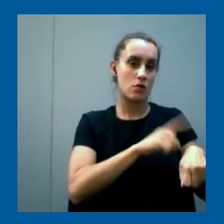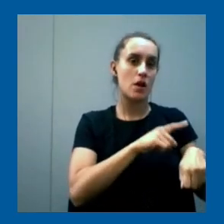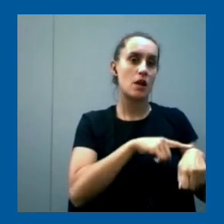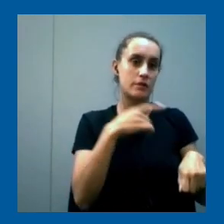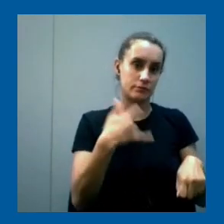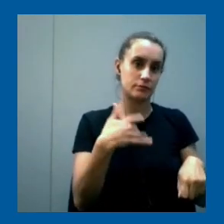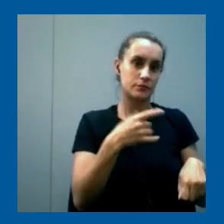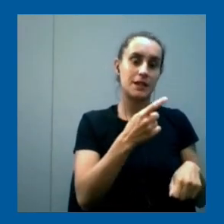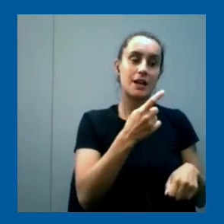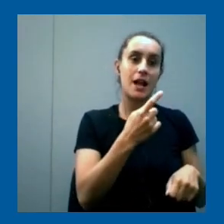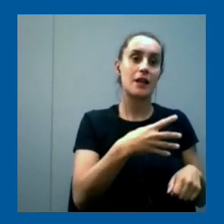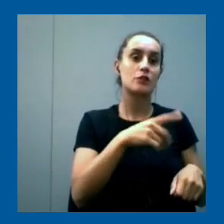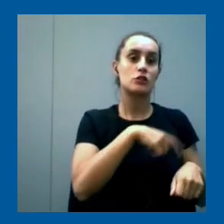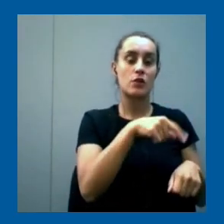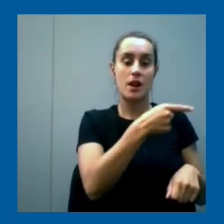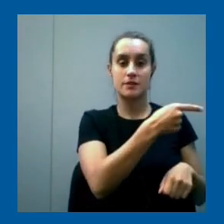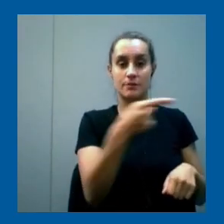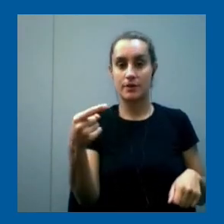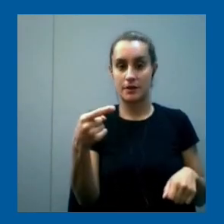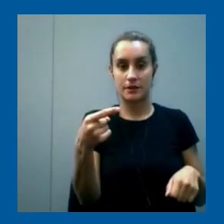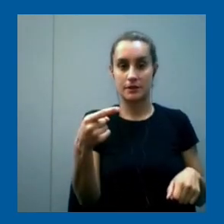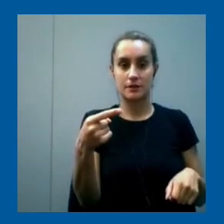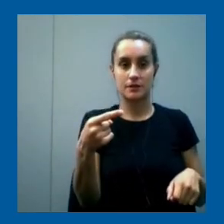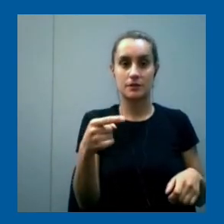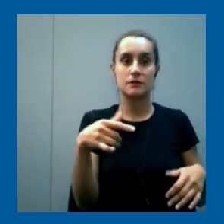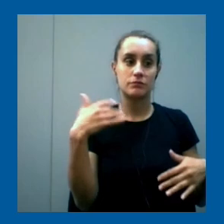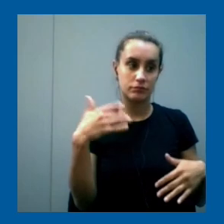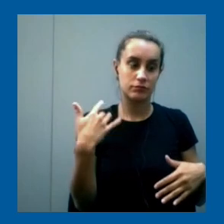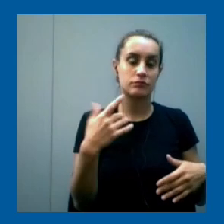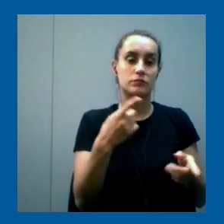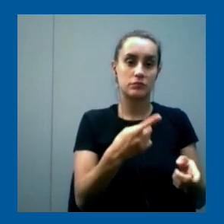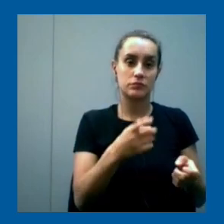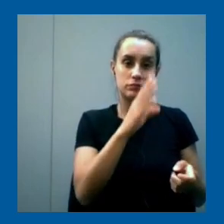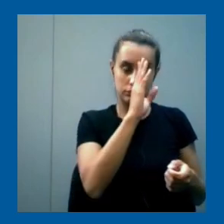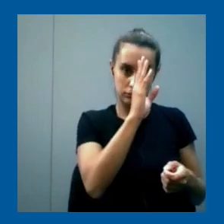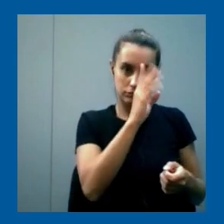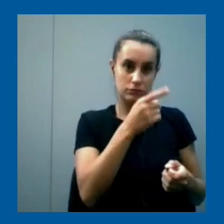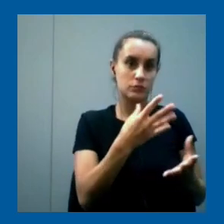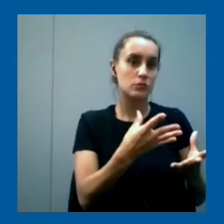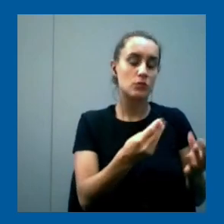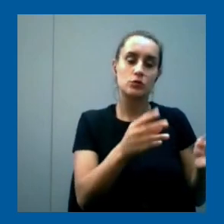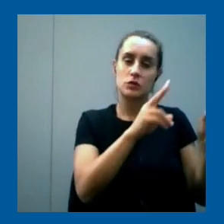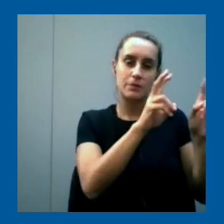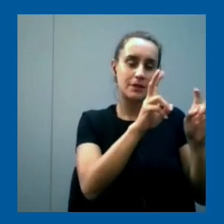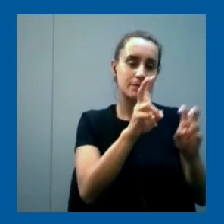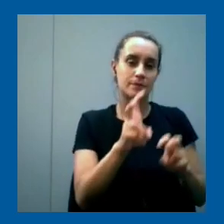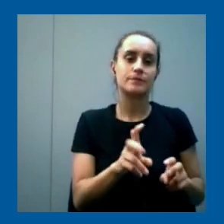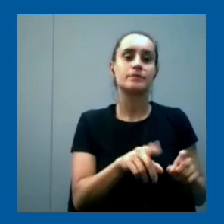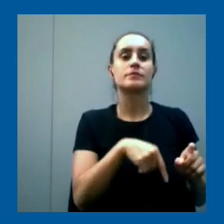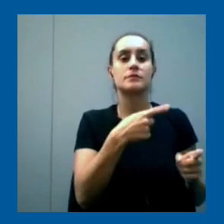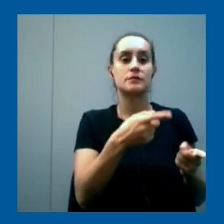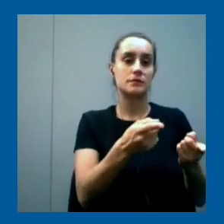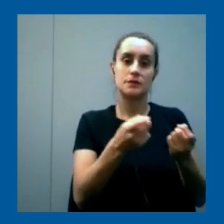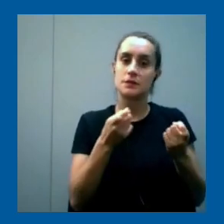14 horas semanales. Es un curso bastante intensivo, damos muchos temas y se requiere de